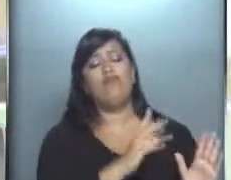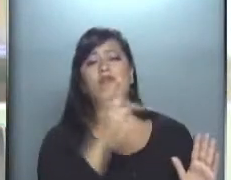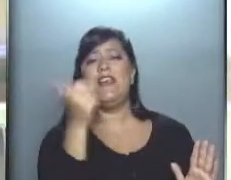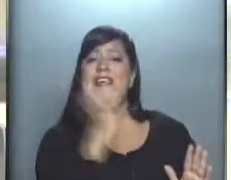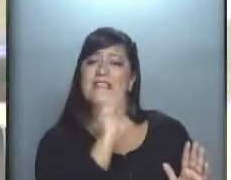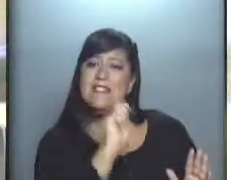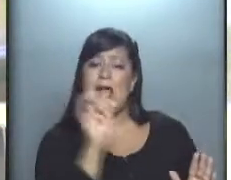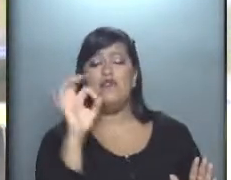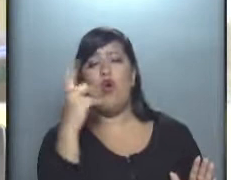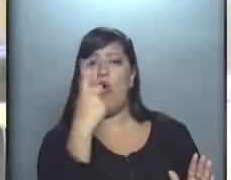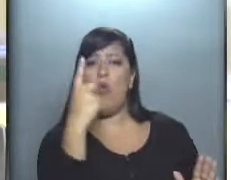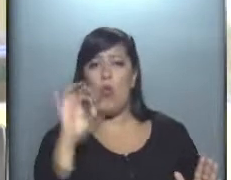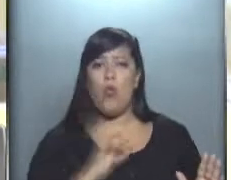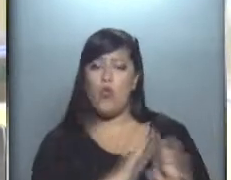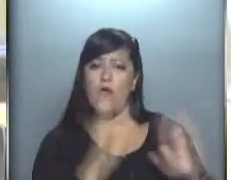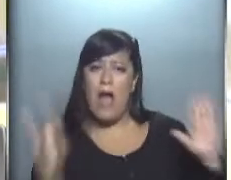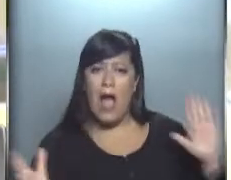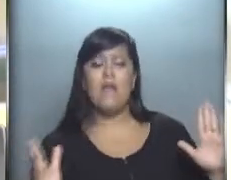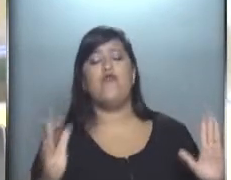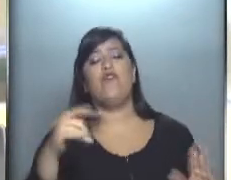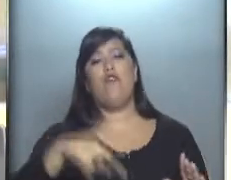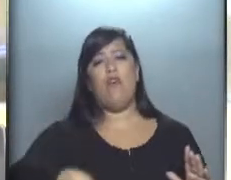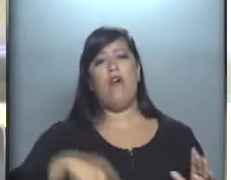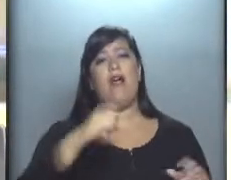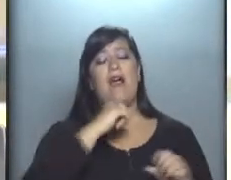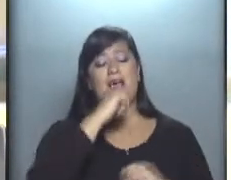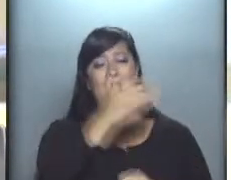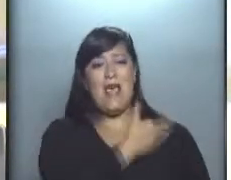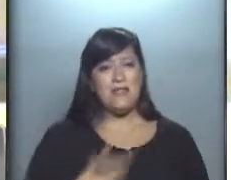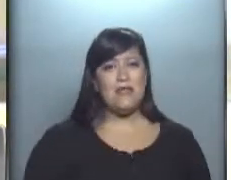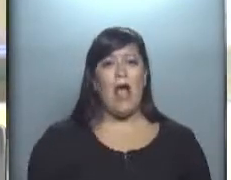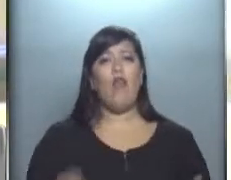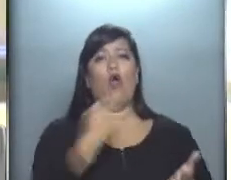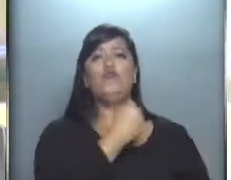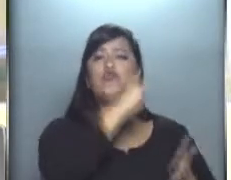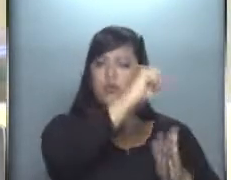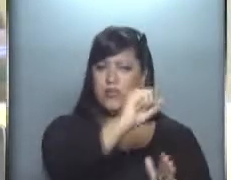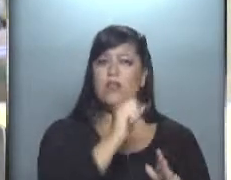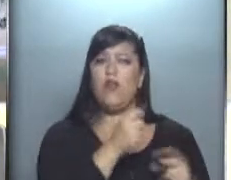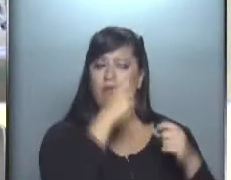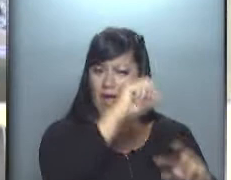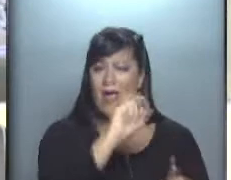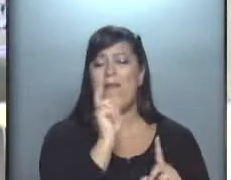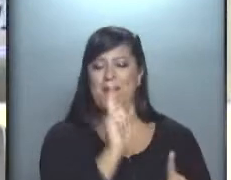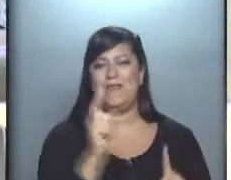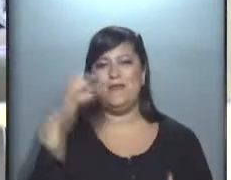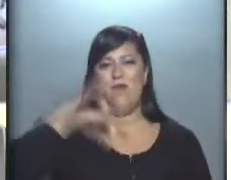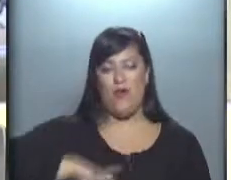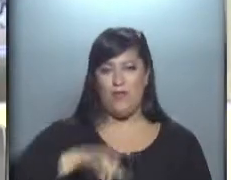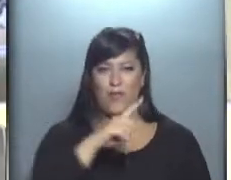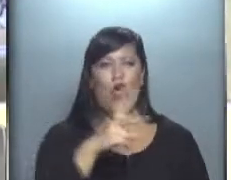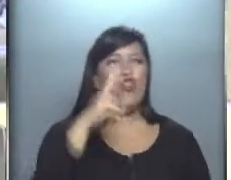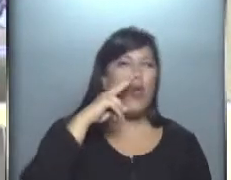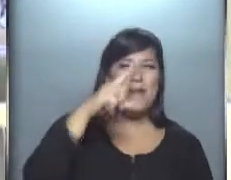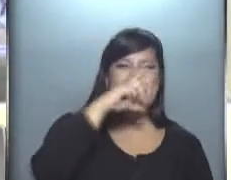12 meses un subsidio del Estado para cubrirle parte de ese salario, que podría ser del orden de los 2.700 pesos.